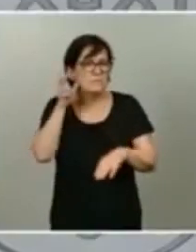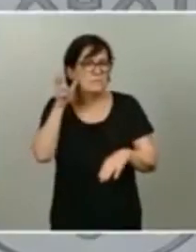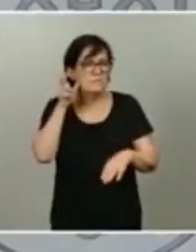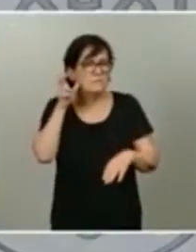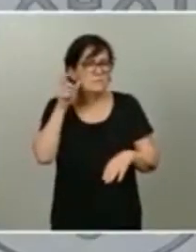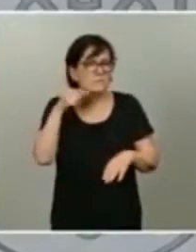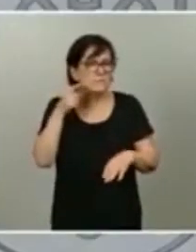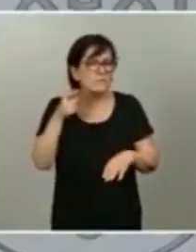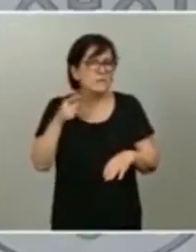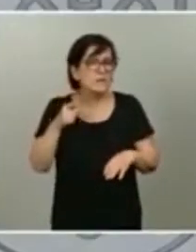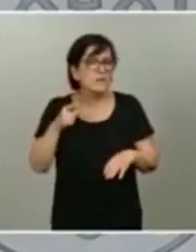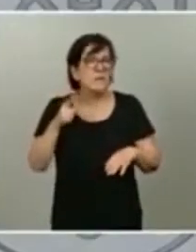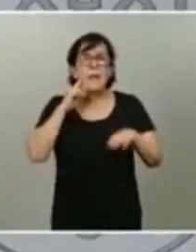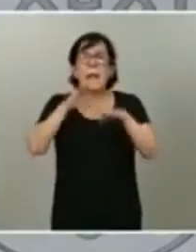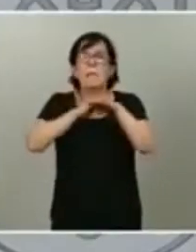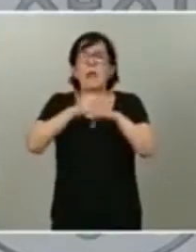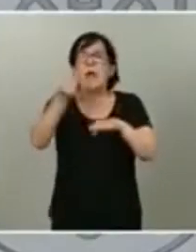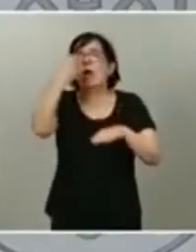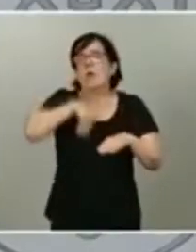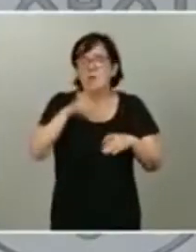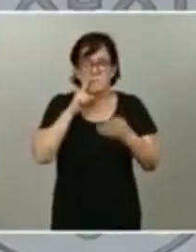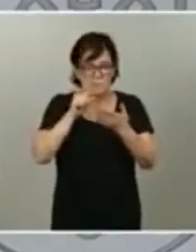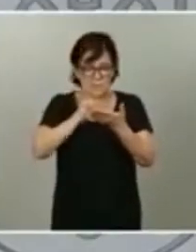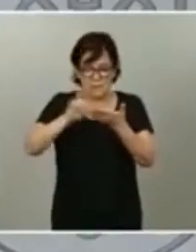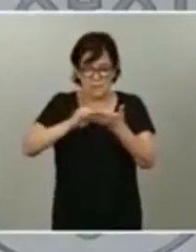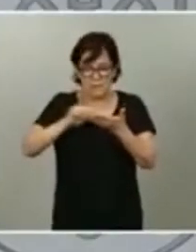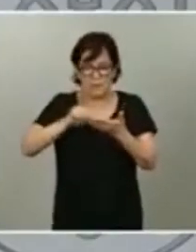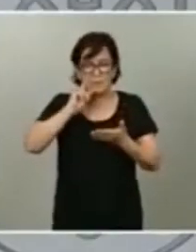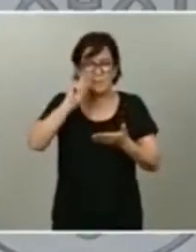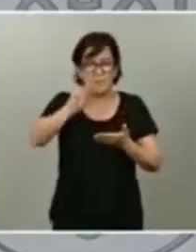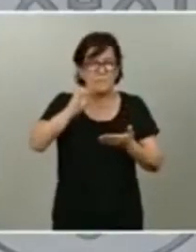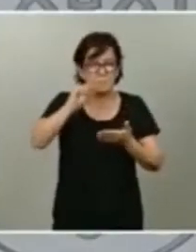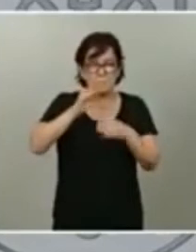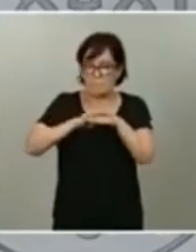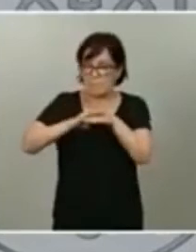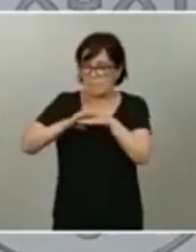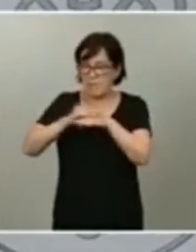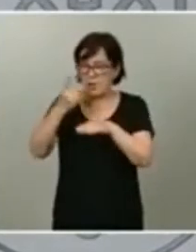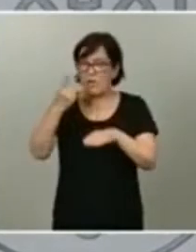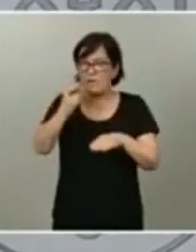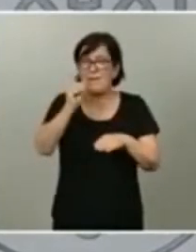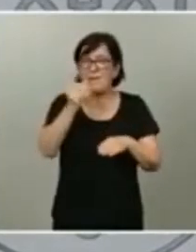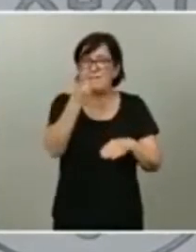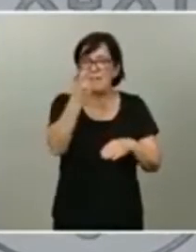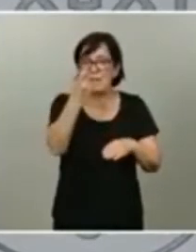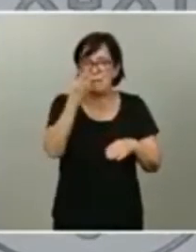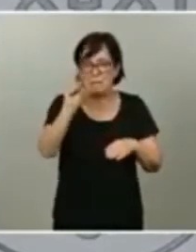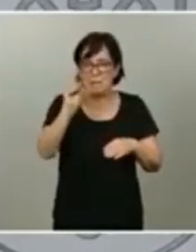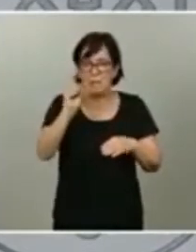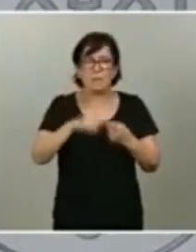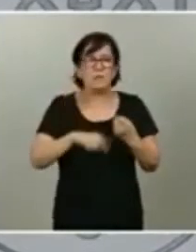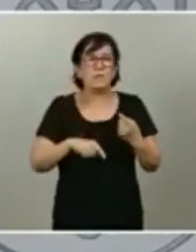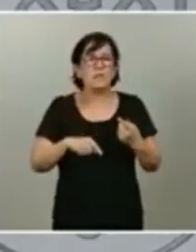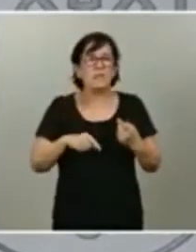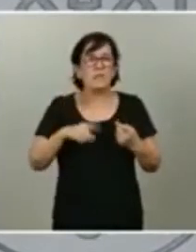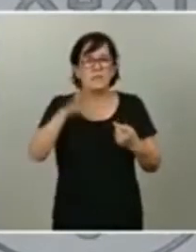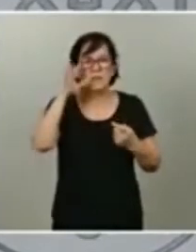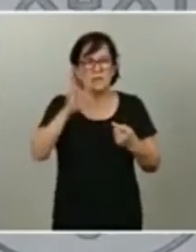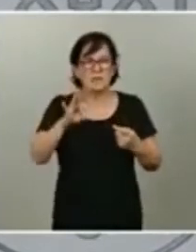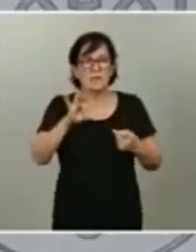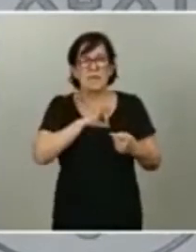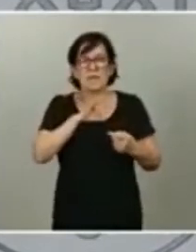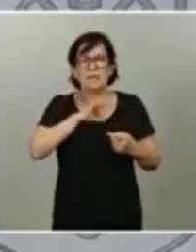ah perdón perdón no había tomado nota de discúlpeme no había tomado nota de esa última palabra yo creo que el señor Redondo